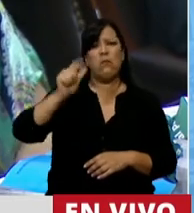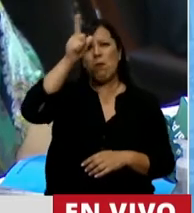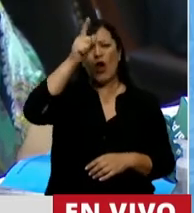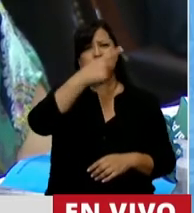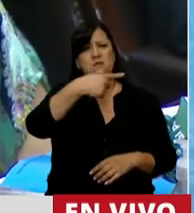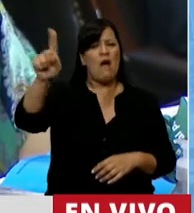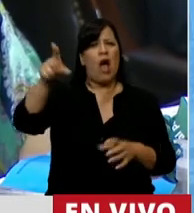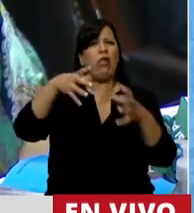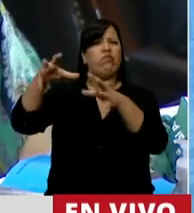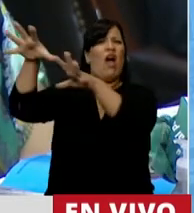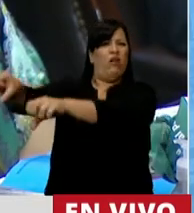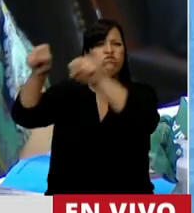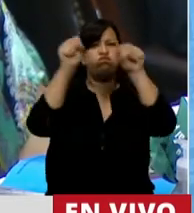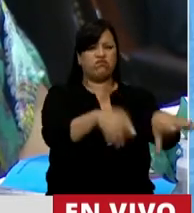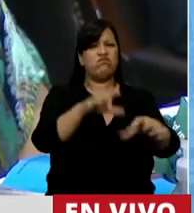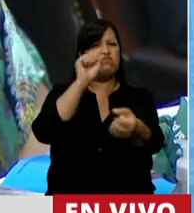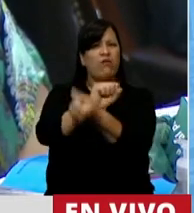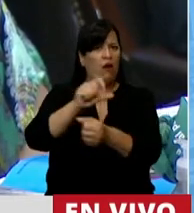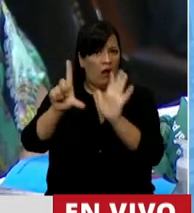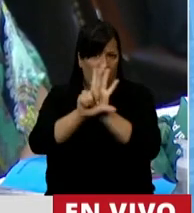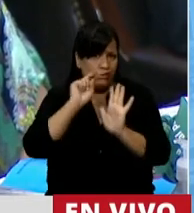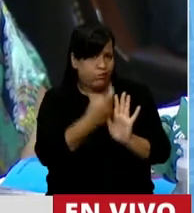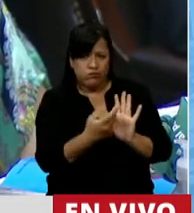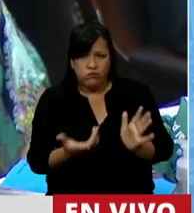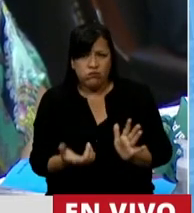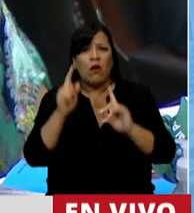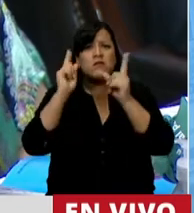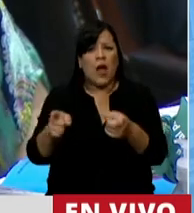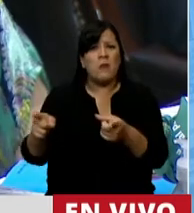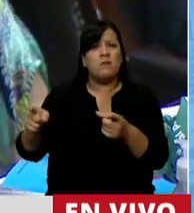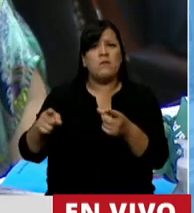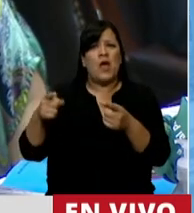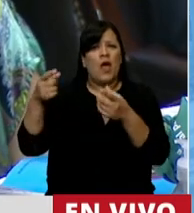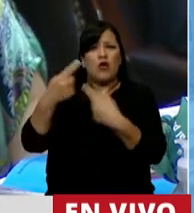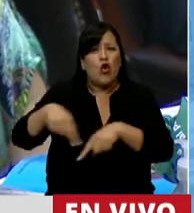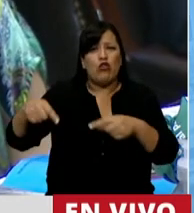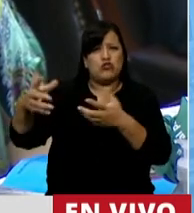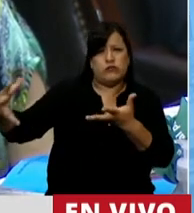a detenerla ilegalmente y a confiscar su ayuda.